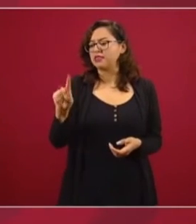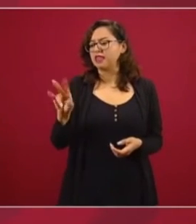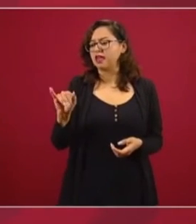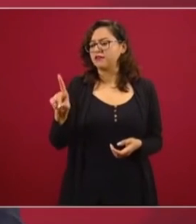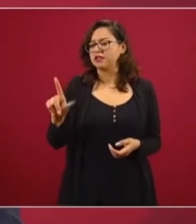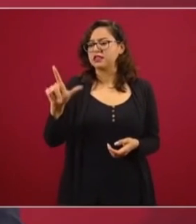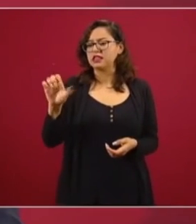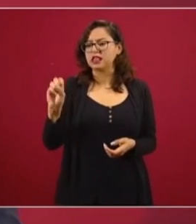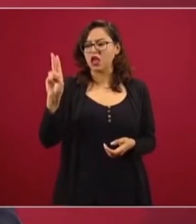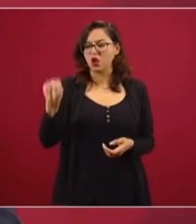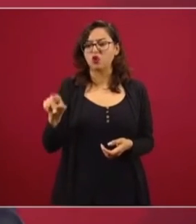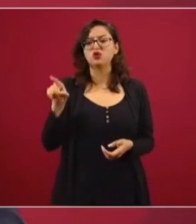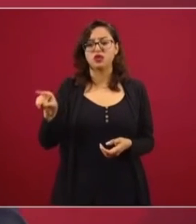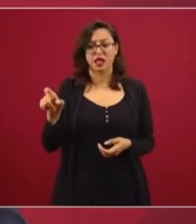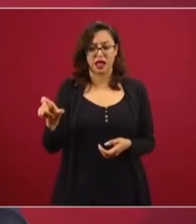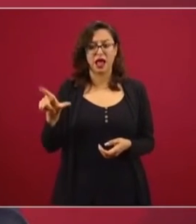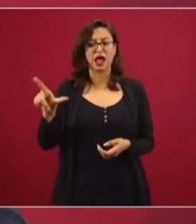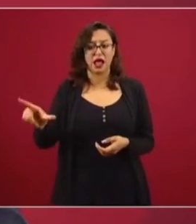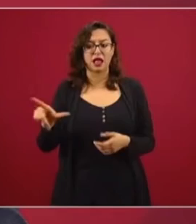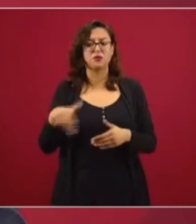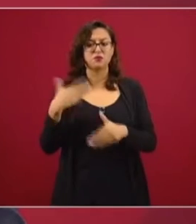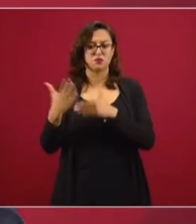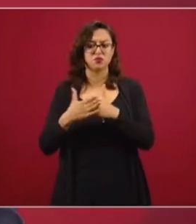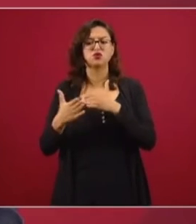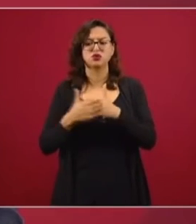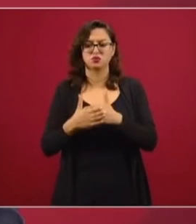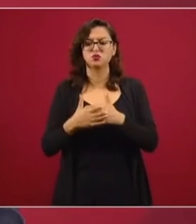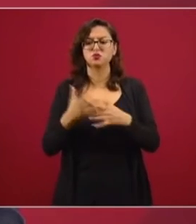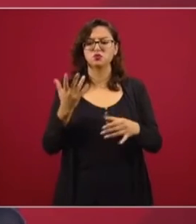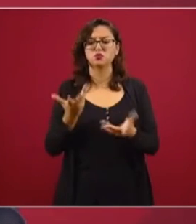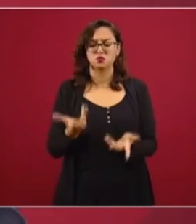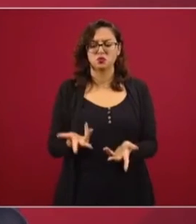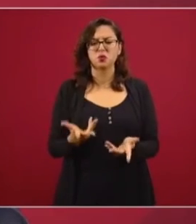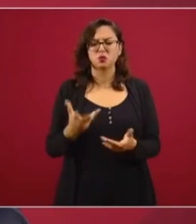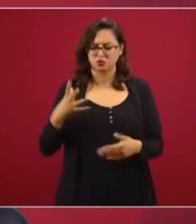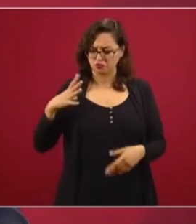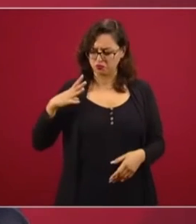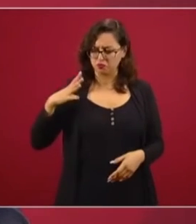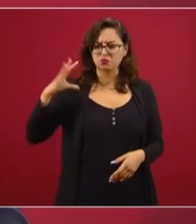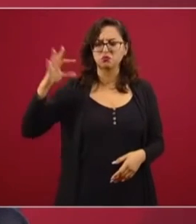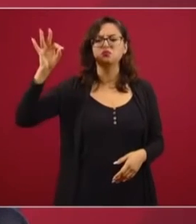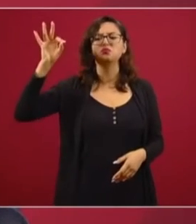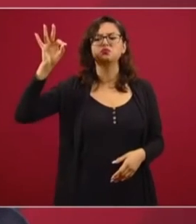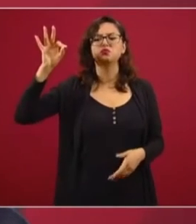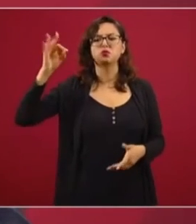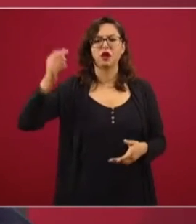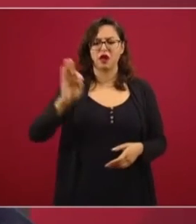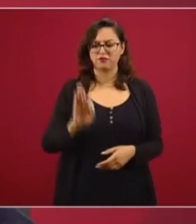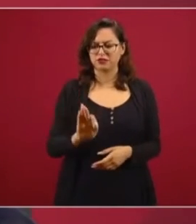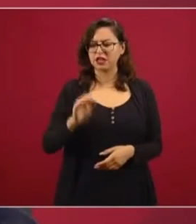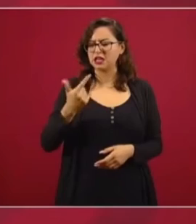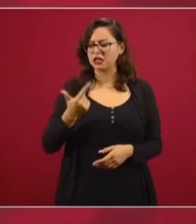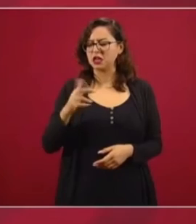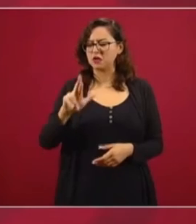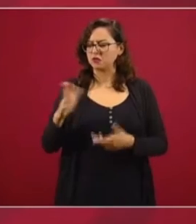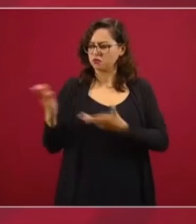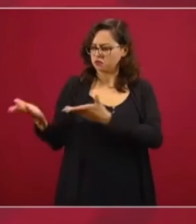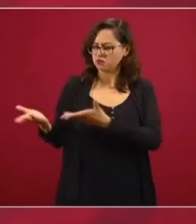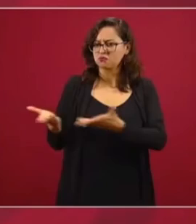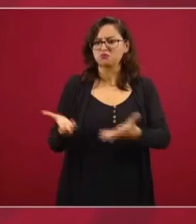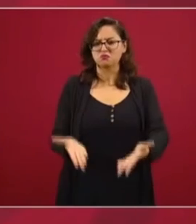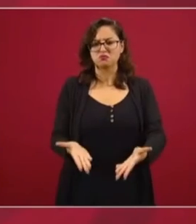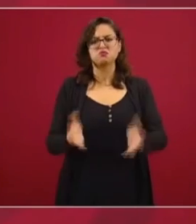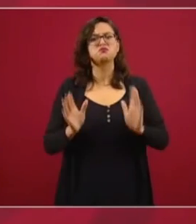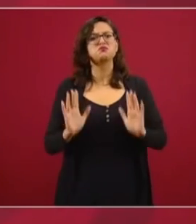a presentar su informe, se va a poner a disposición de la Fiscalía. Yo espero que mi hermano haga